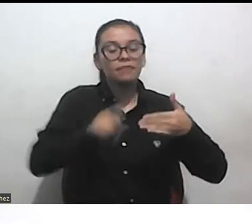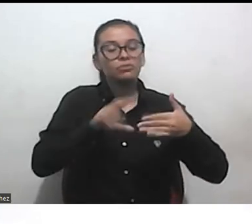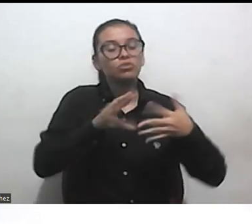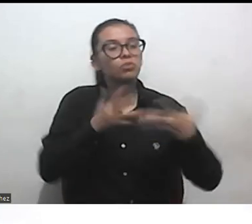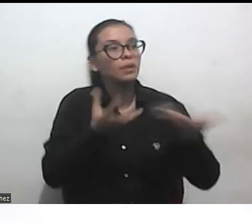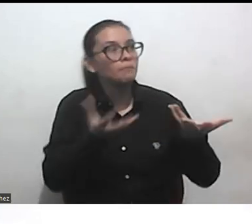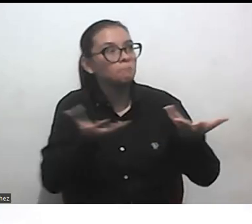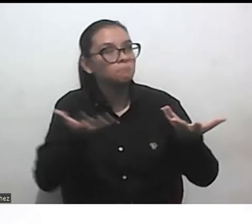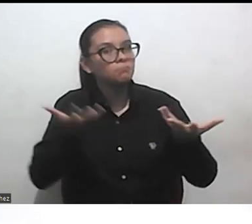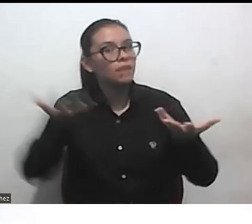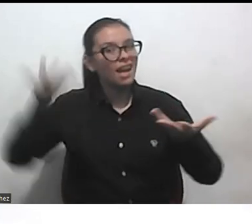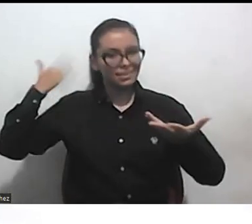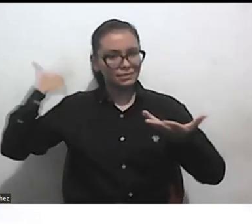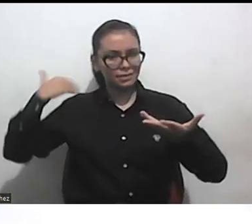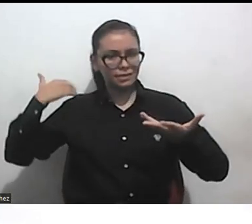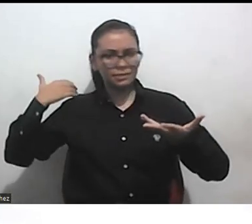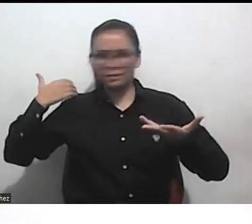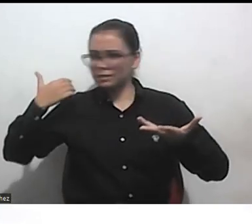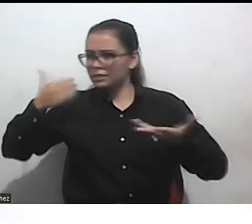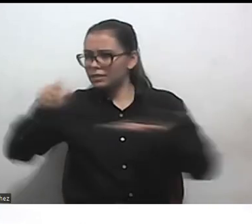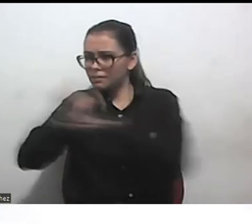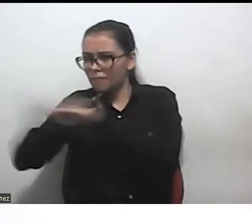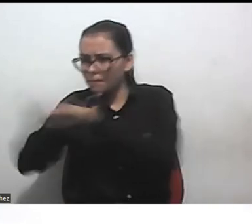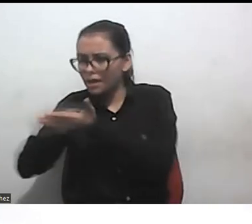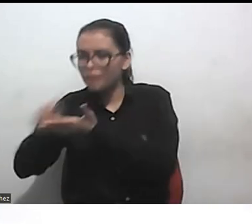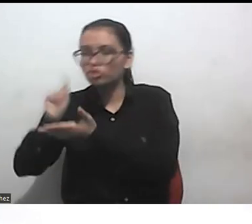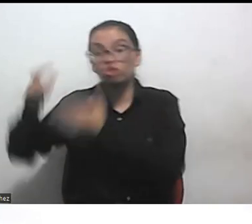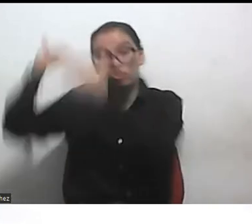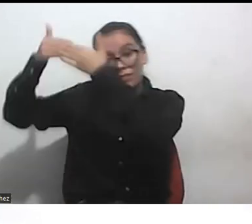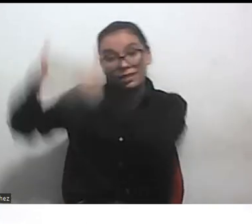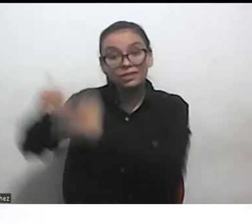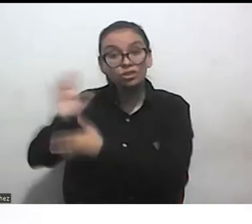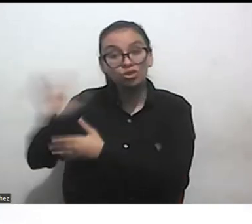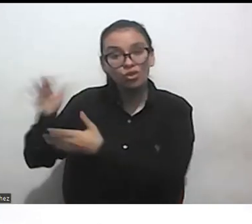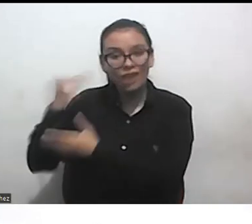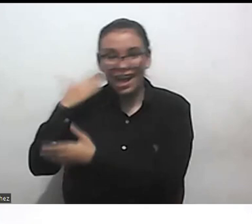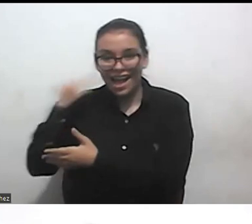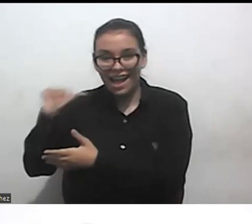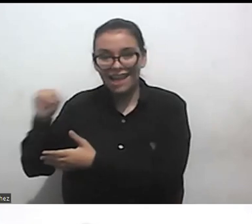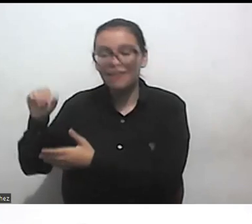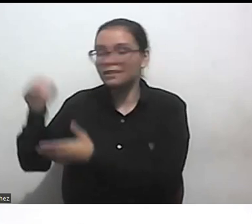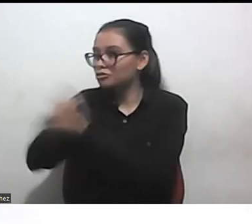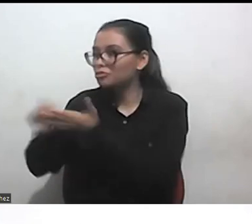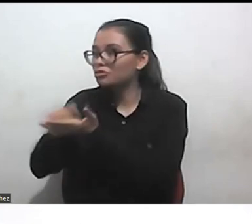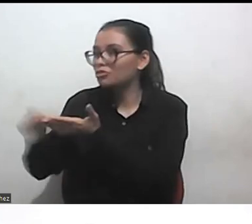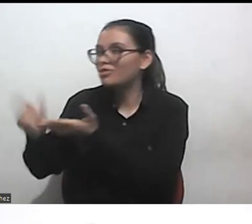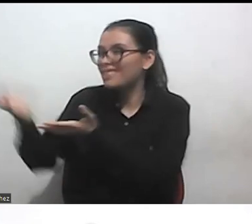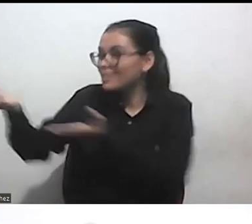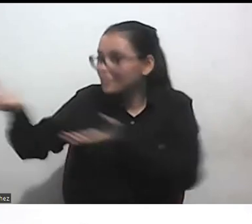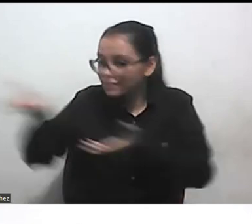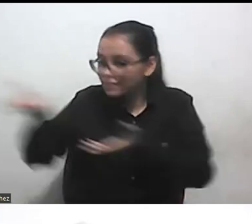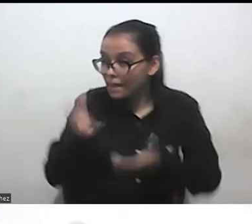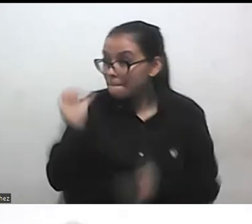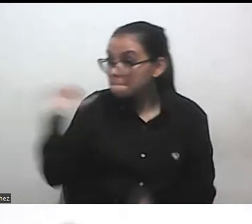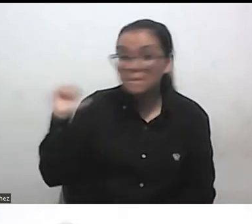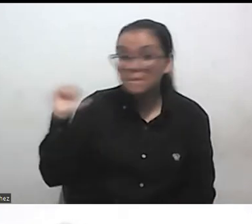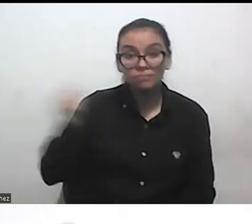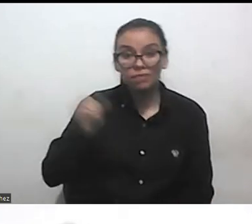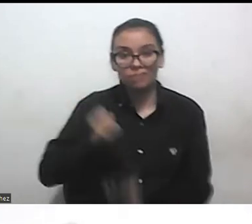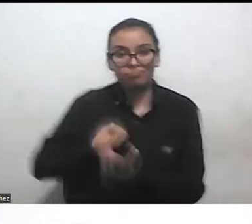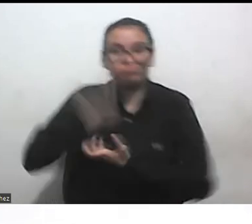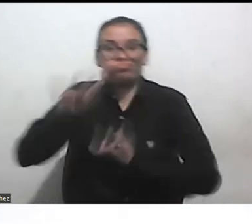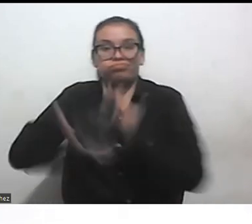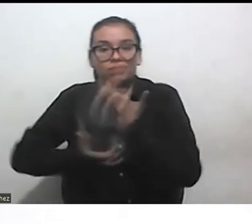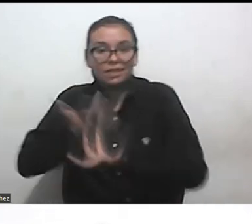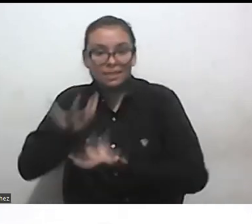de las mismas personas con discapacidad no hablar sobre ellas sino que estas mismas hablen y que nosotras incluyéndome a mí